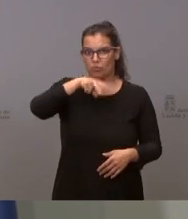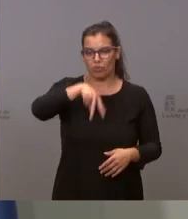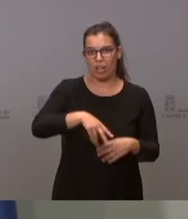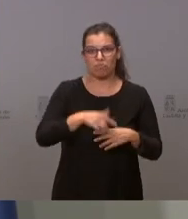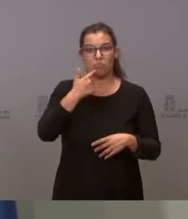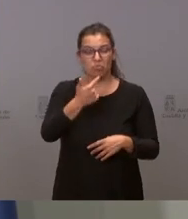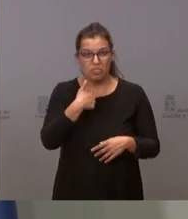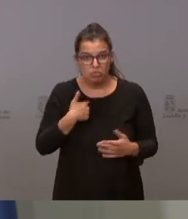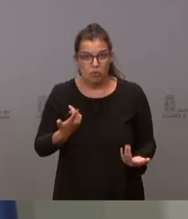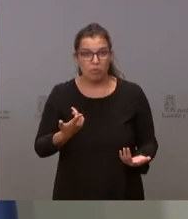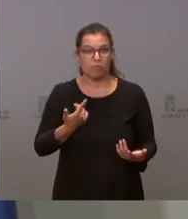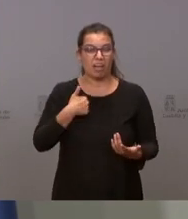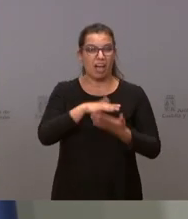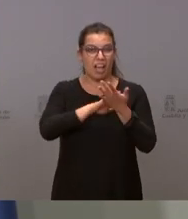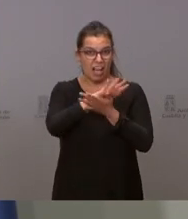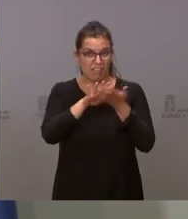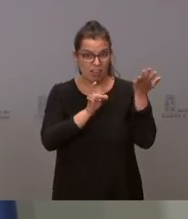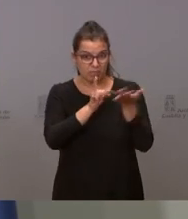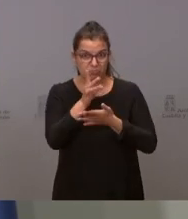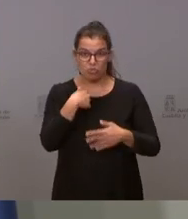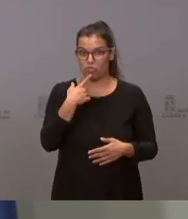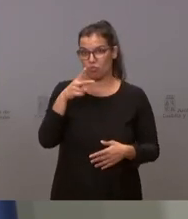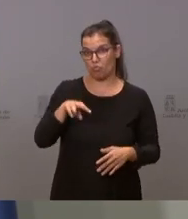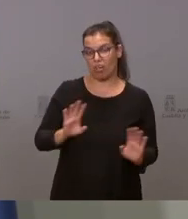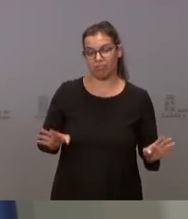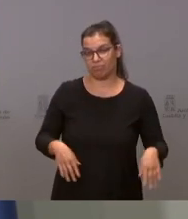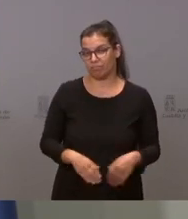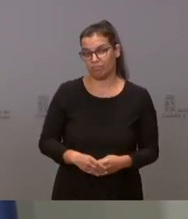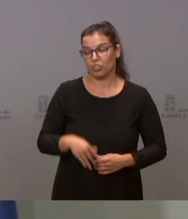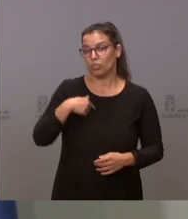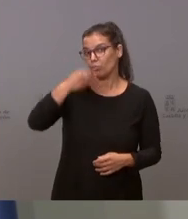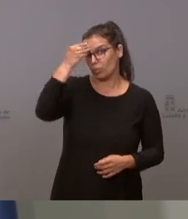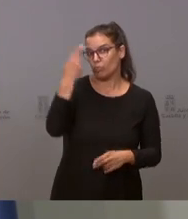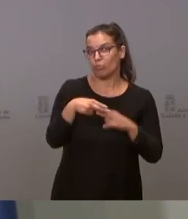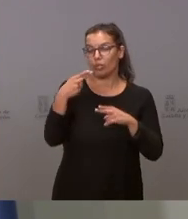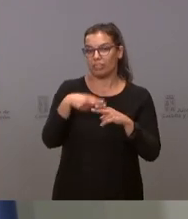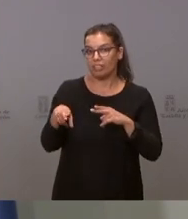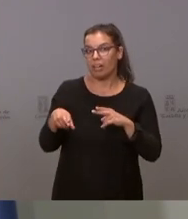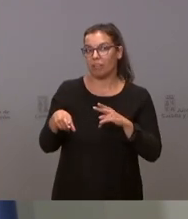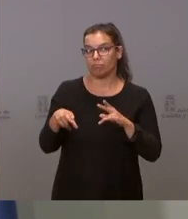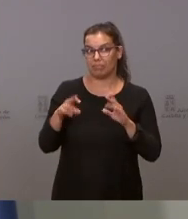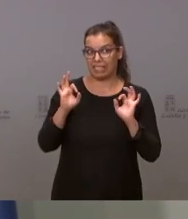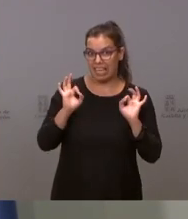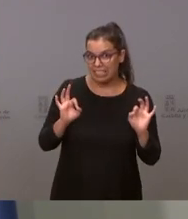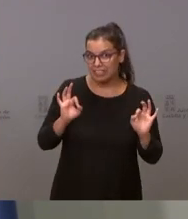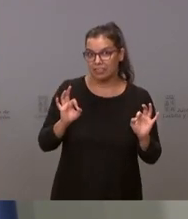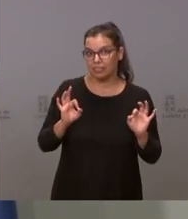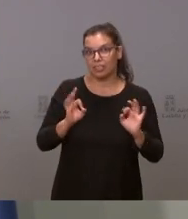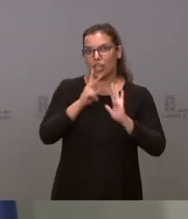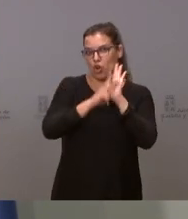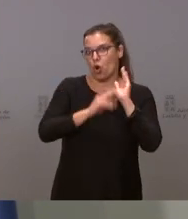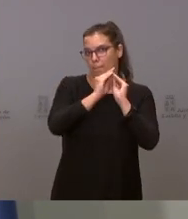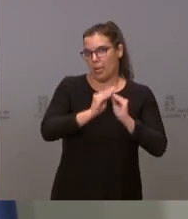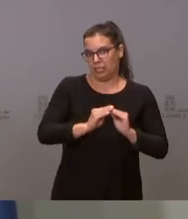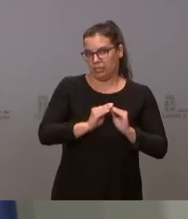habrá oído usted hablar a mí en esos términos. Yo creo que la política consiste básicamente en poner normas. Y lo que